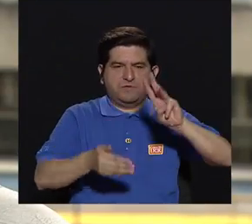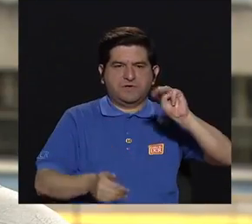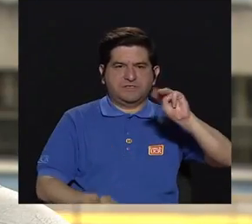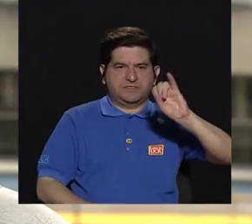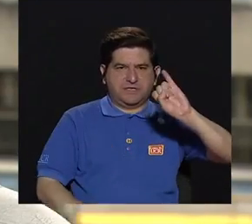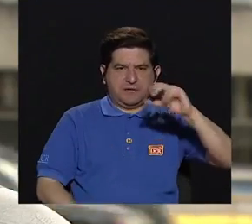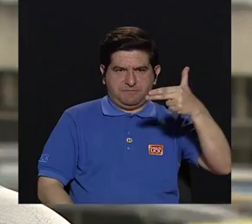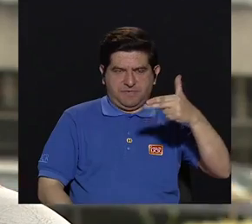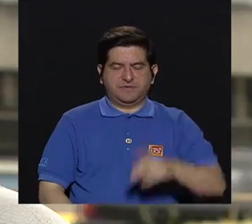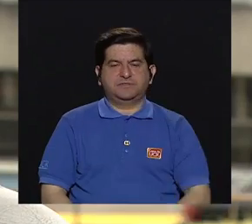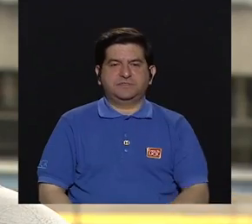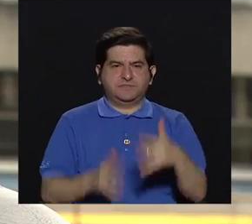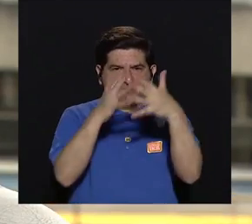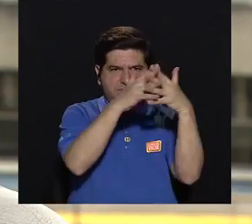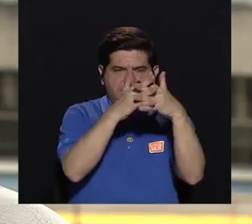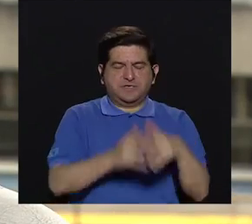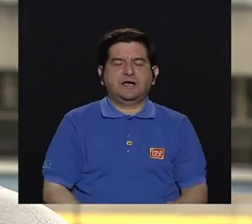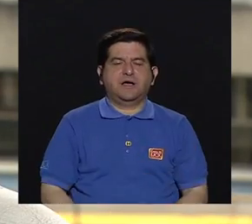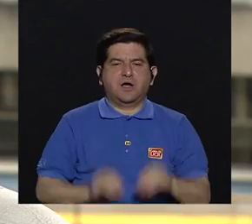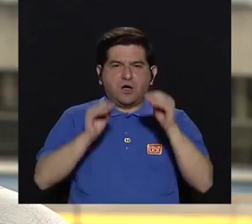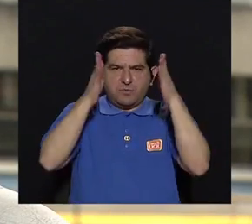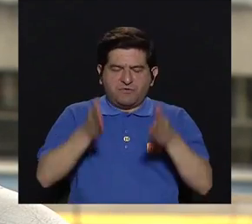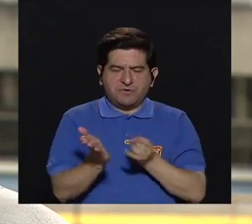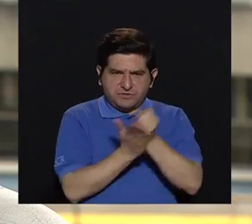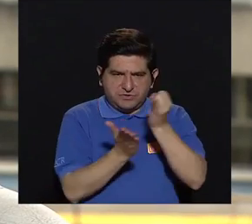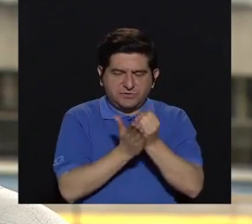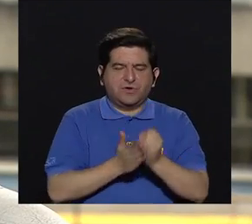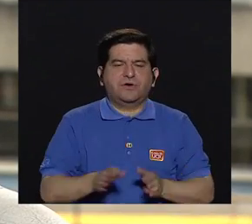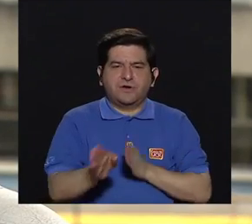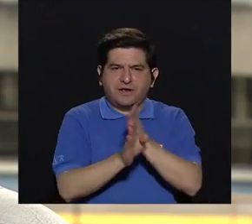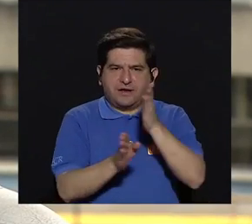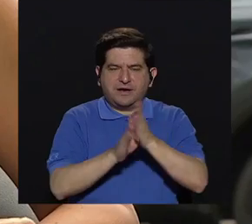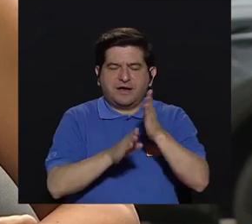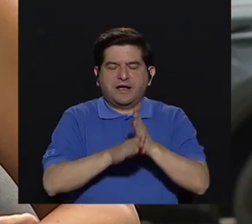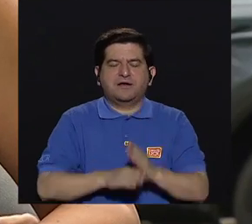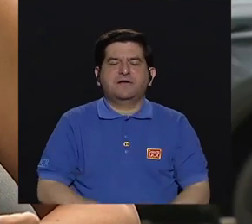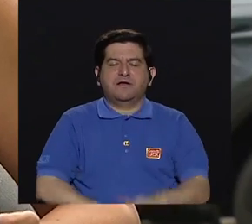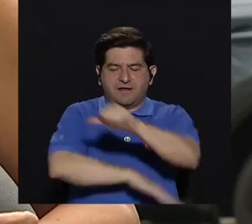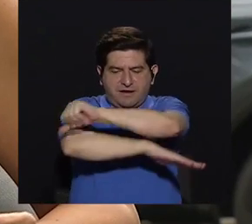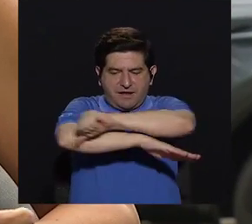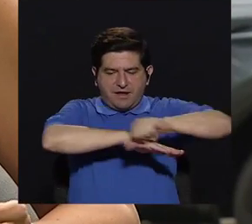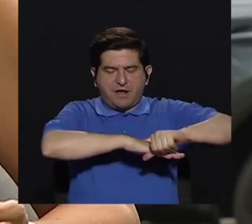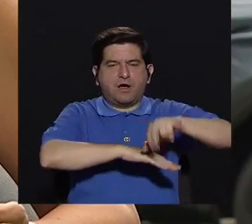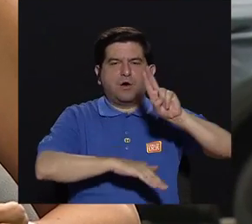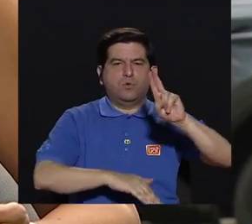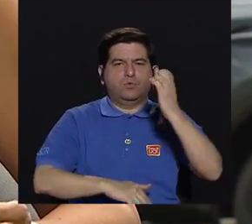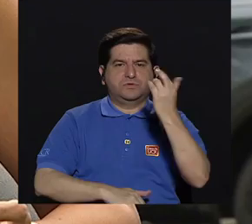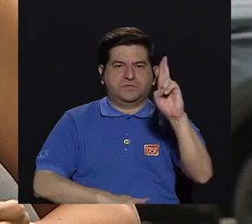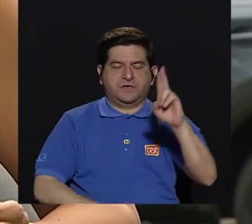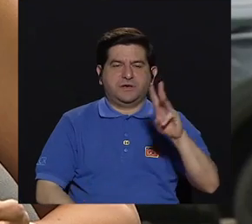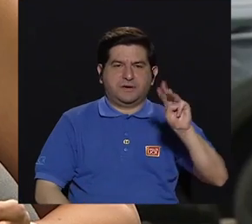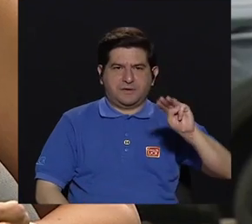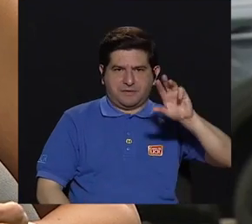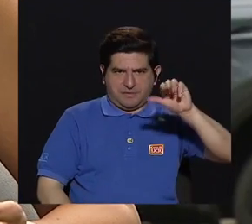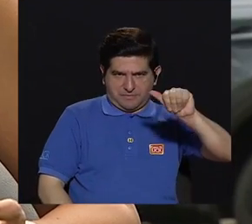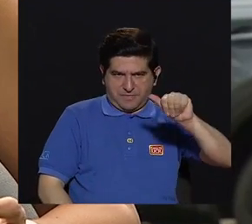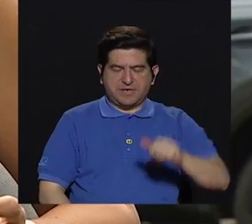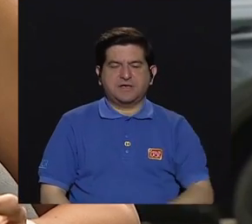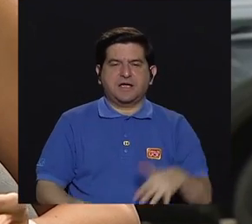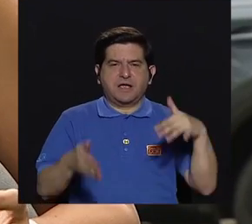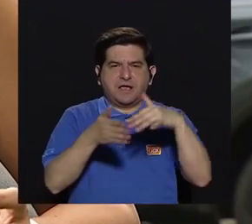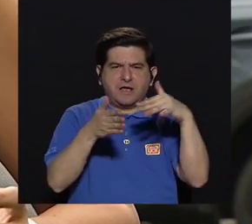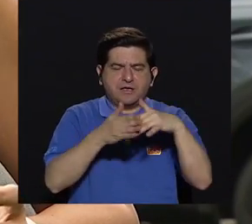Michigan en Estados Unidos. Es docente e investigadora en la carrera de arquitectura de la Universidad de Costa Rica y en la maestría